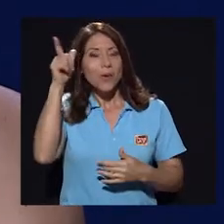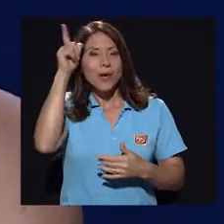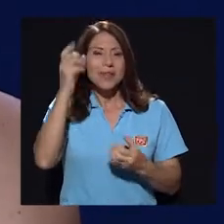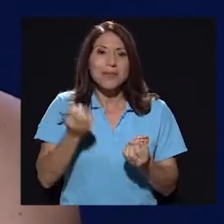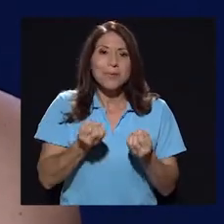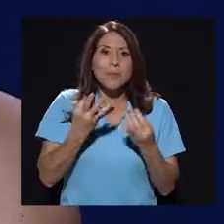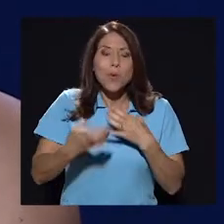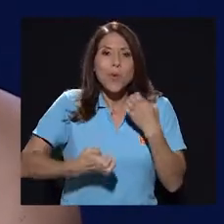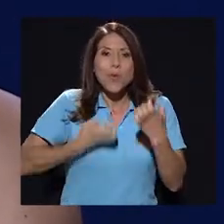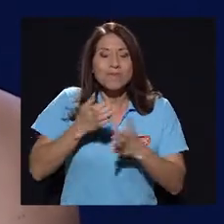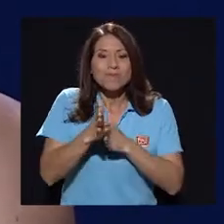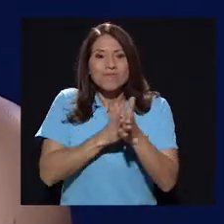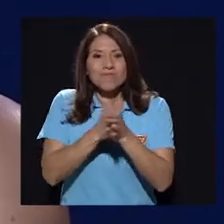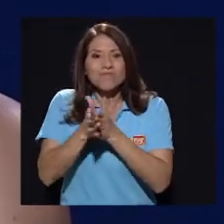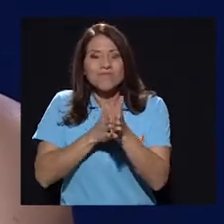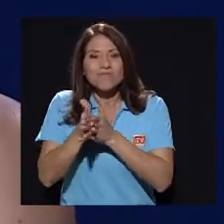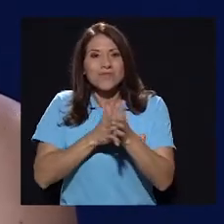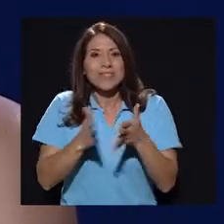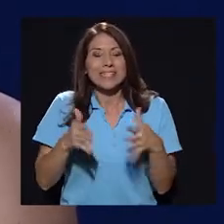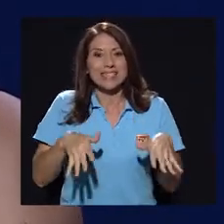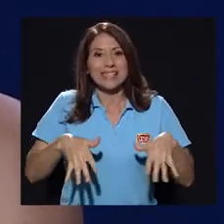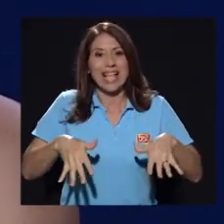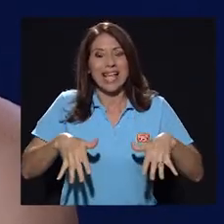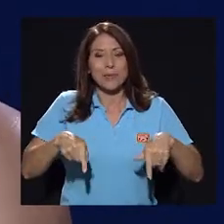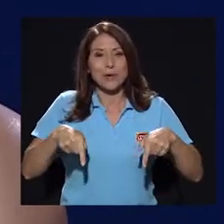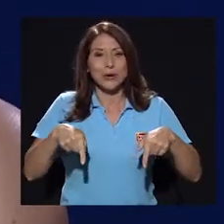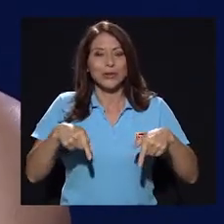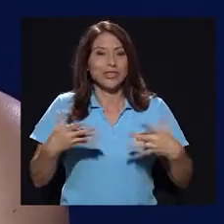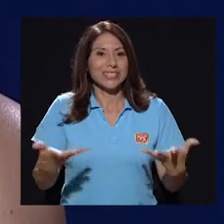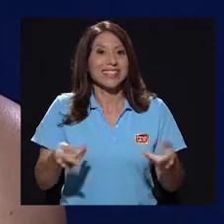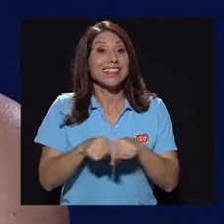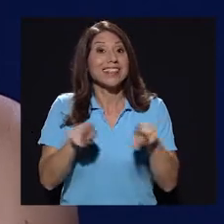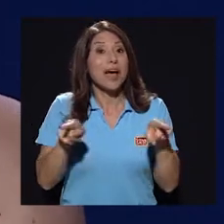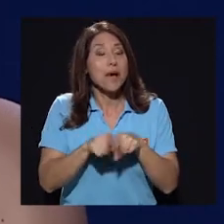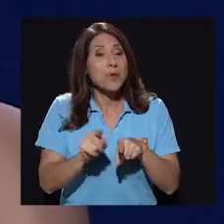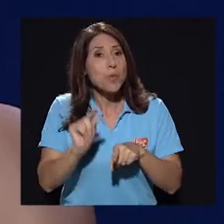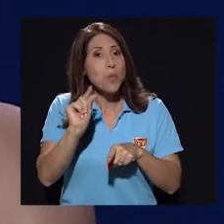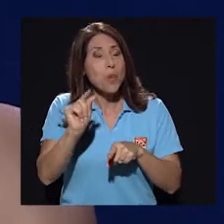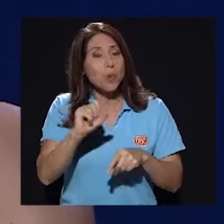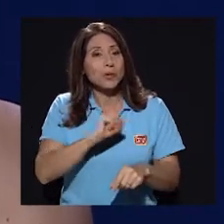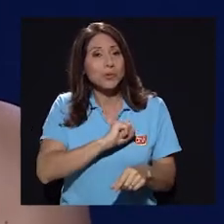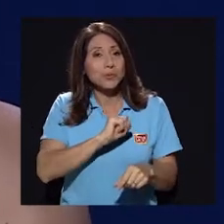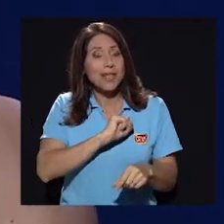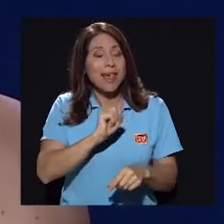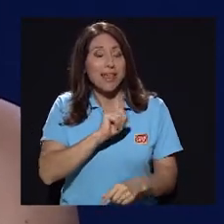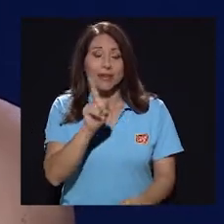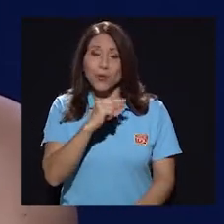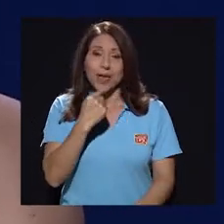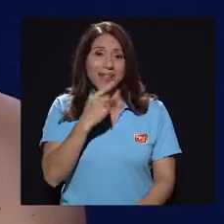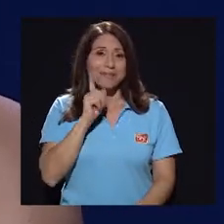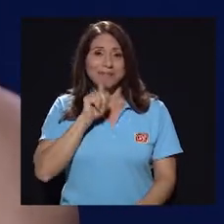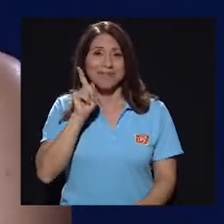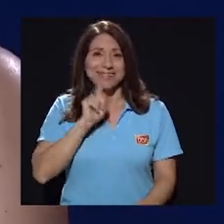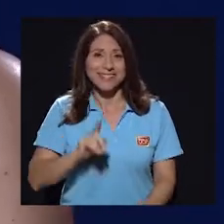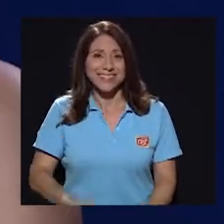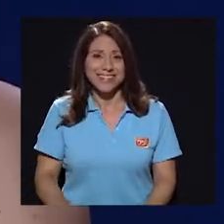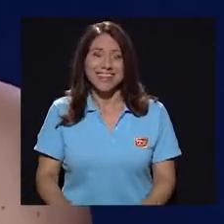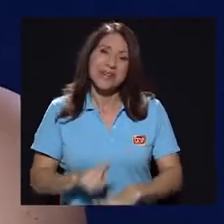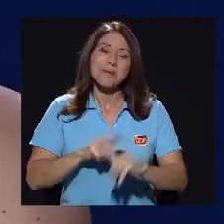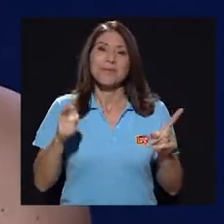Obviamente hay muchísima emoción y nervios y también estoy un poco asustada, no voy a mentir.